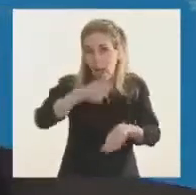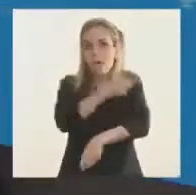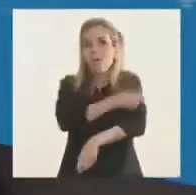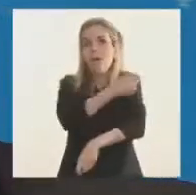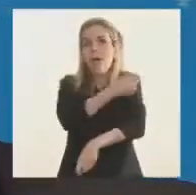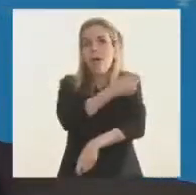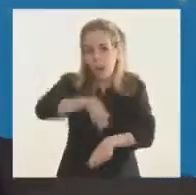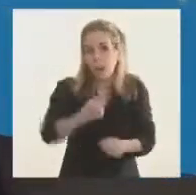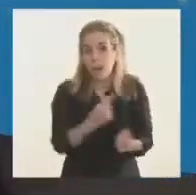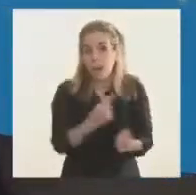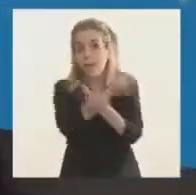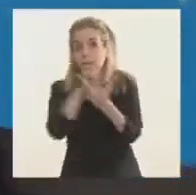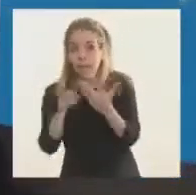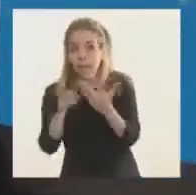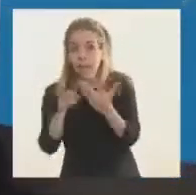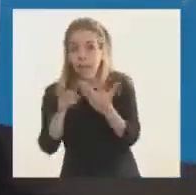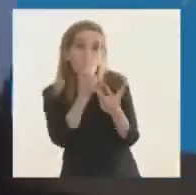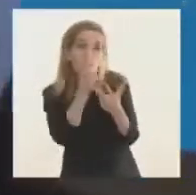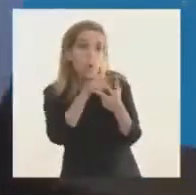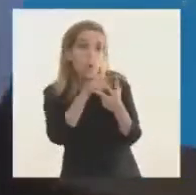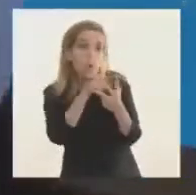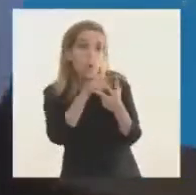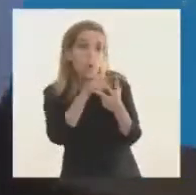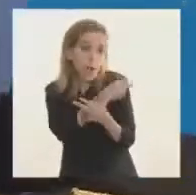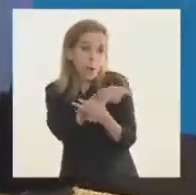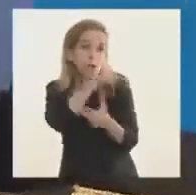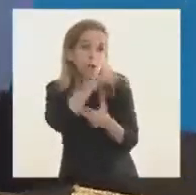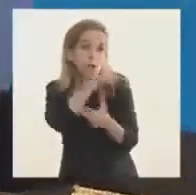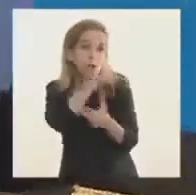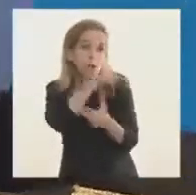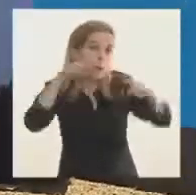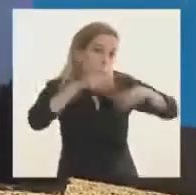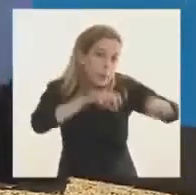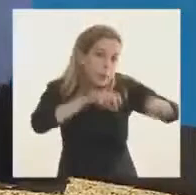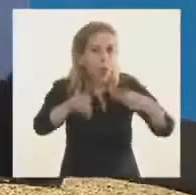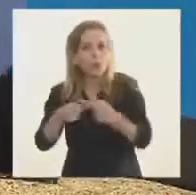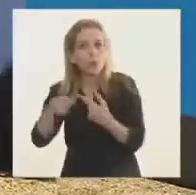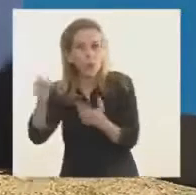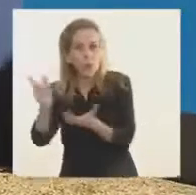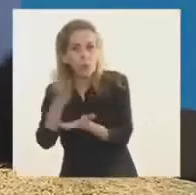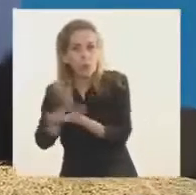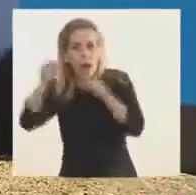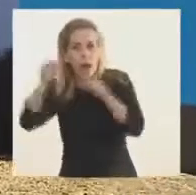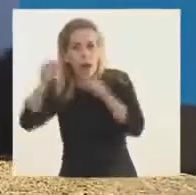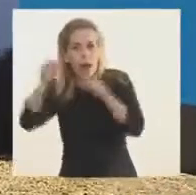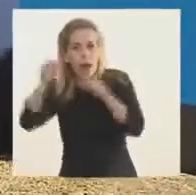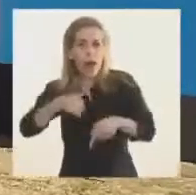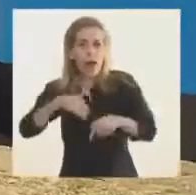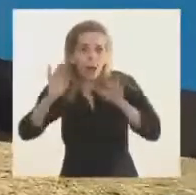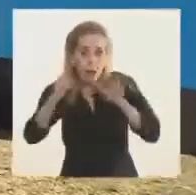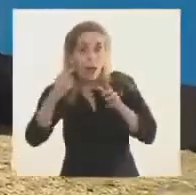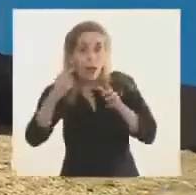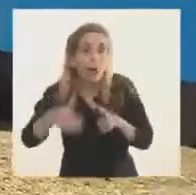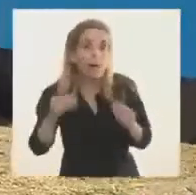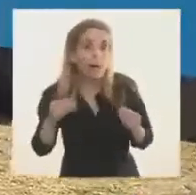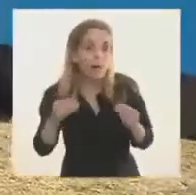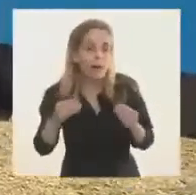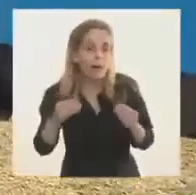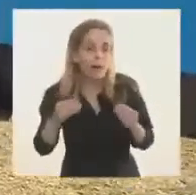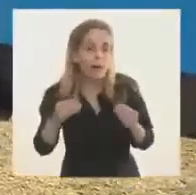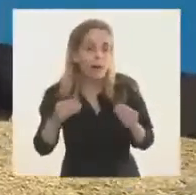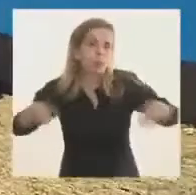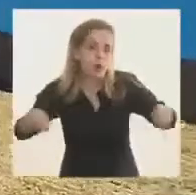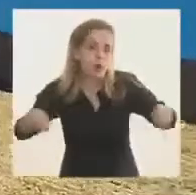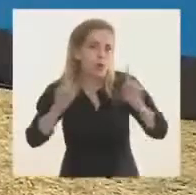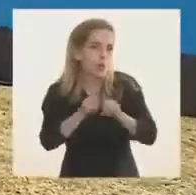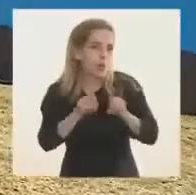una de esas vacunas de primera línea se está produciendo en la Argentina. Todo esto además con algunas innovaciones que le decía... El Presidente